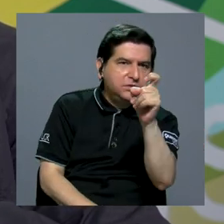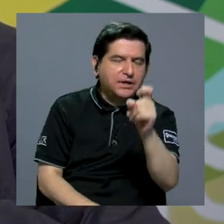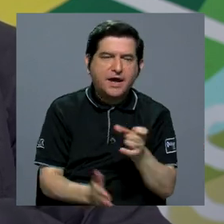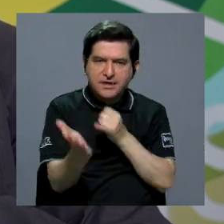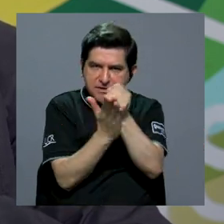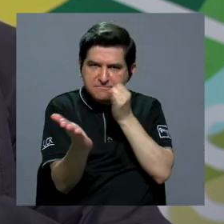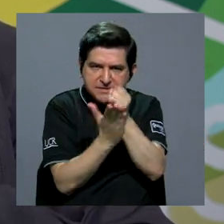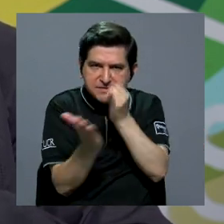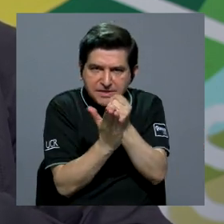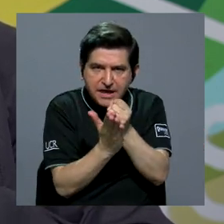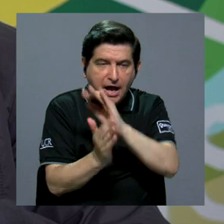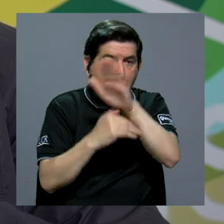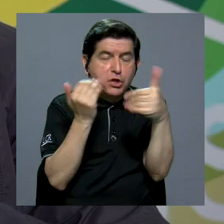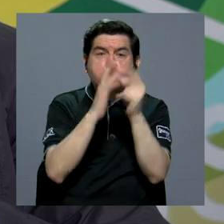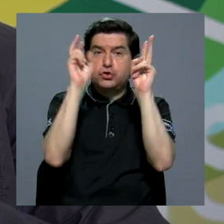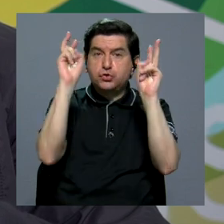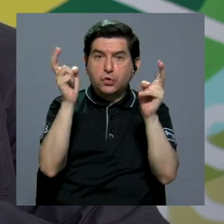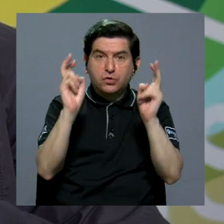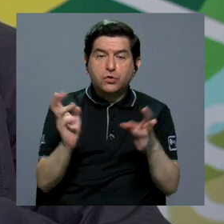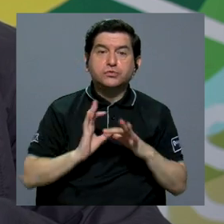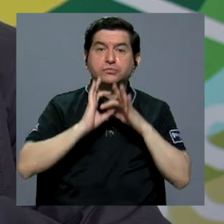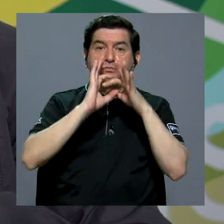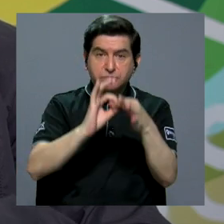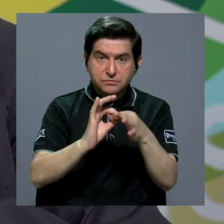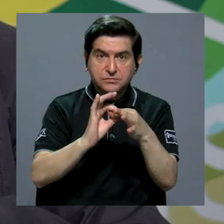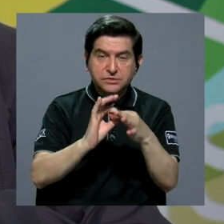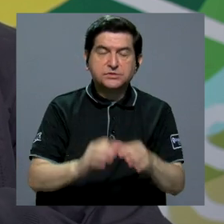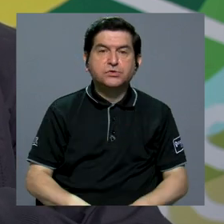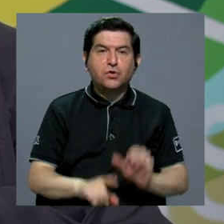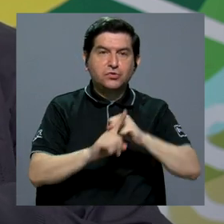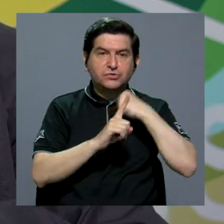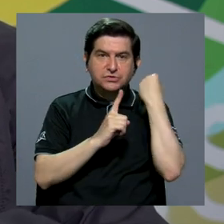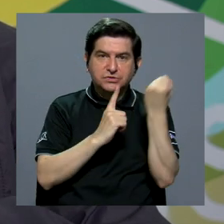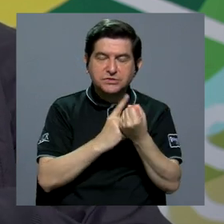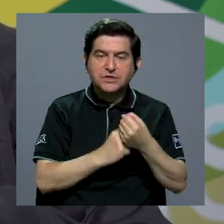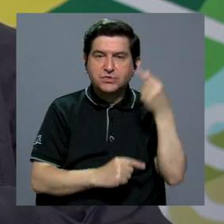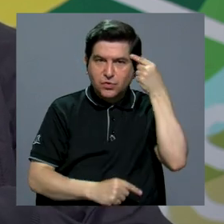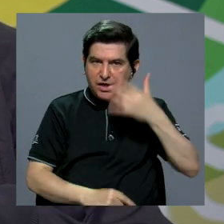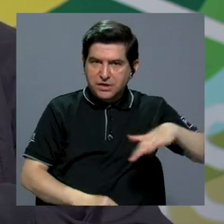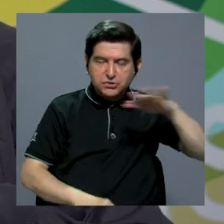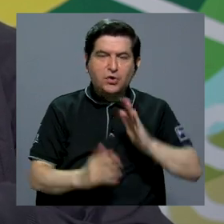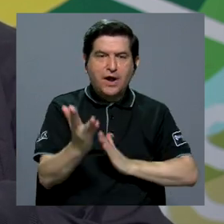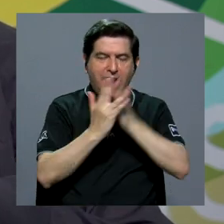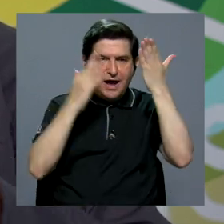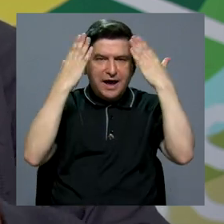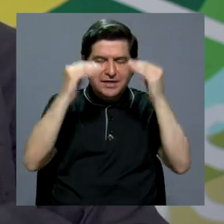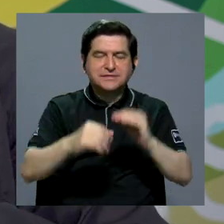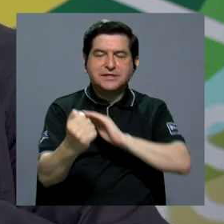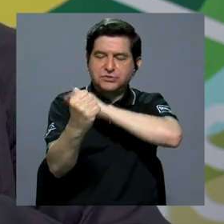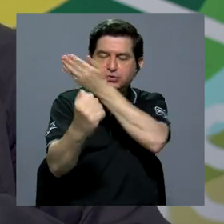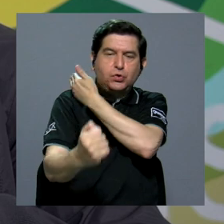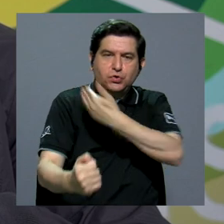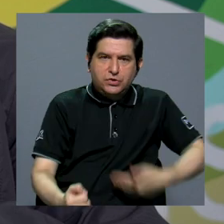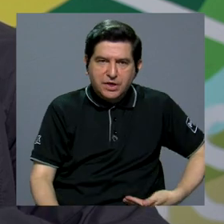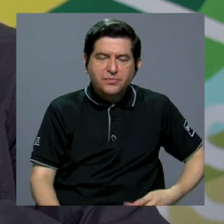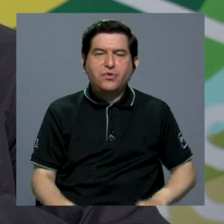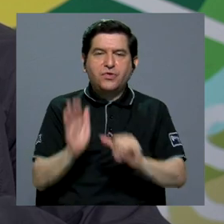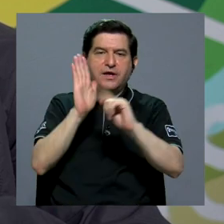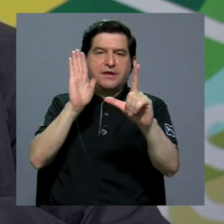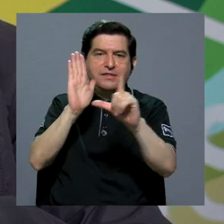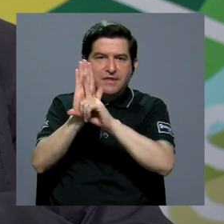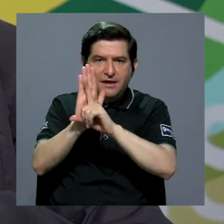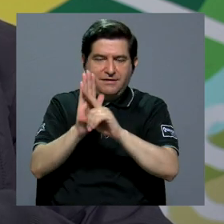investigar todos los temas que tienen que ver con el Estado, con el acceso a la información en el poder ejecutivo, en el poder